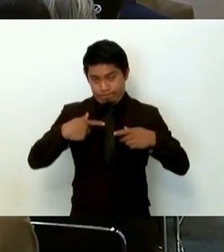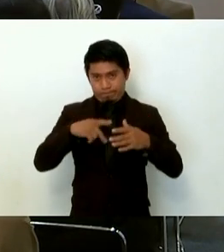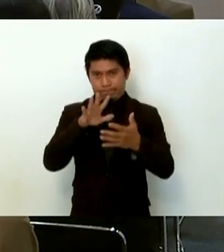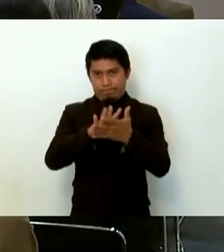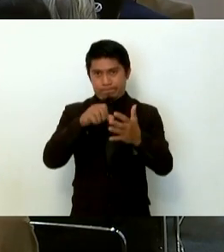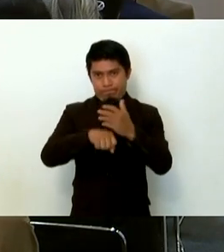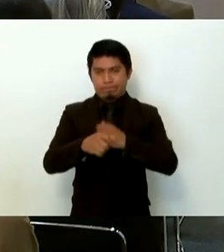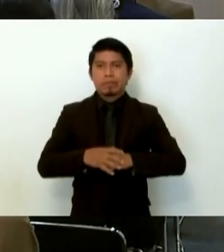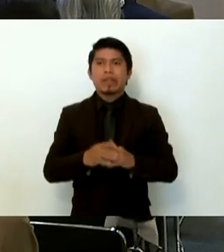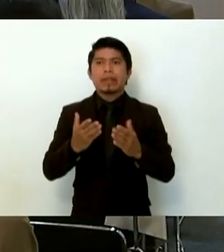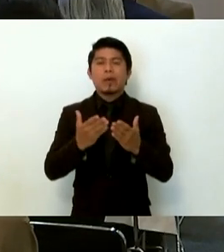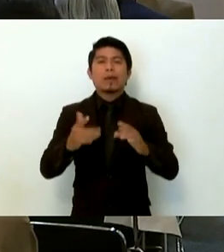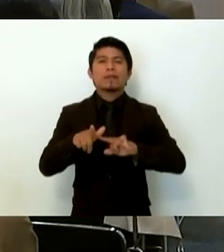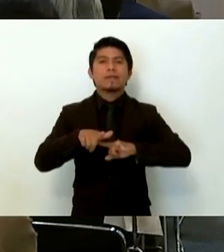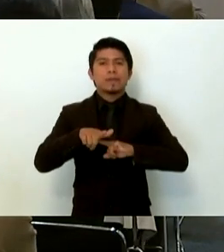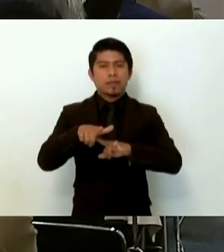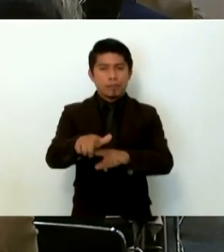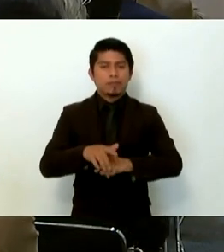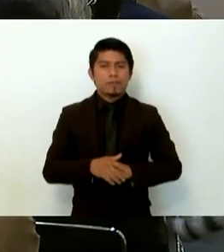continuamos por supuesto